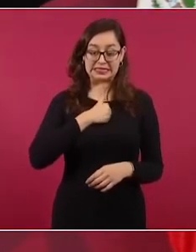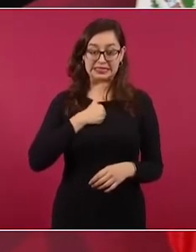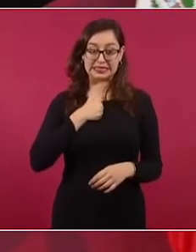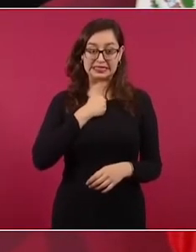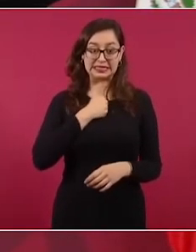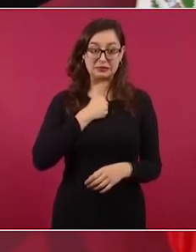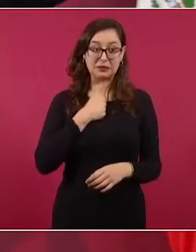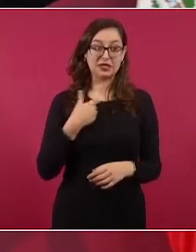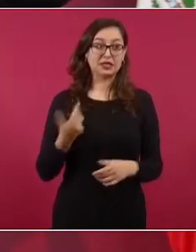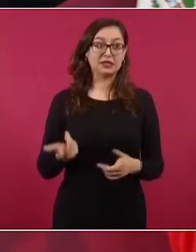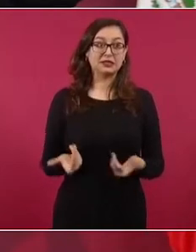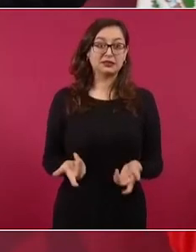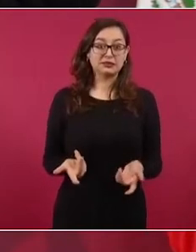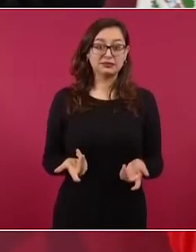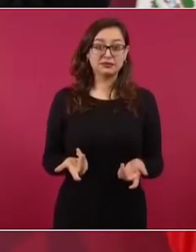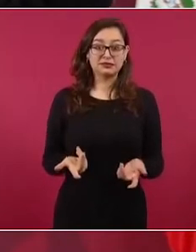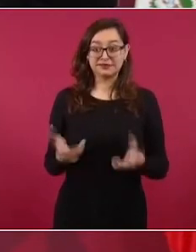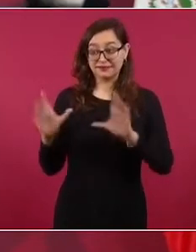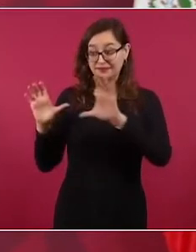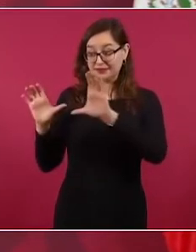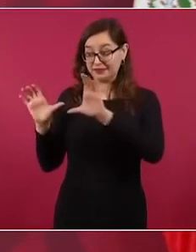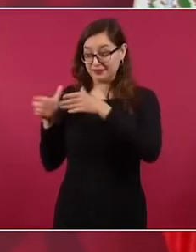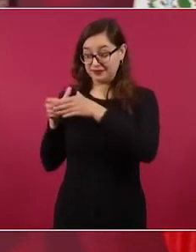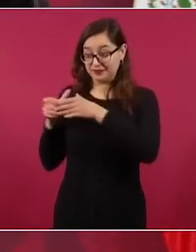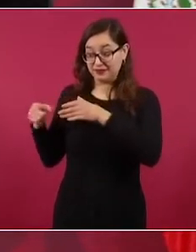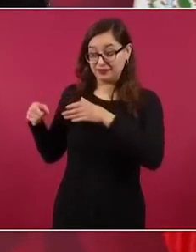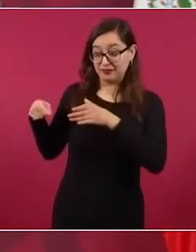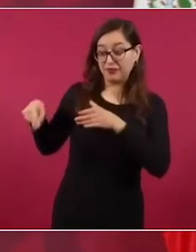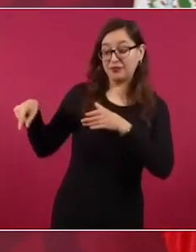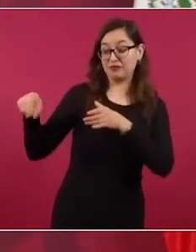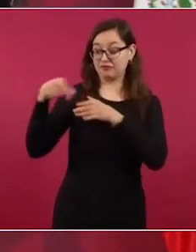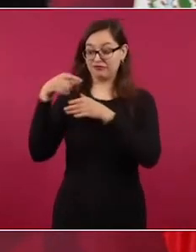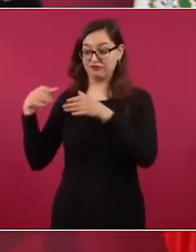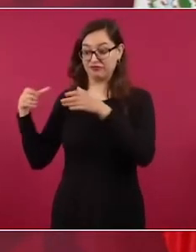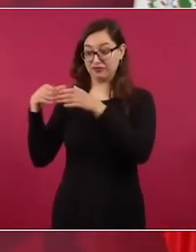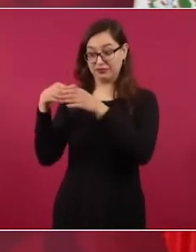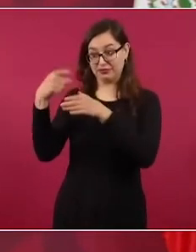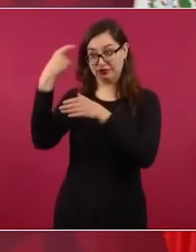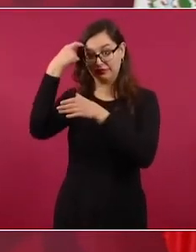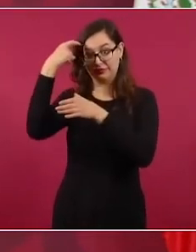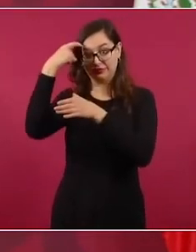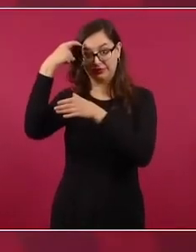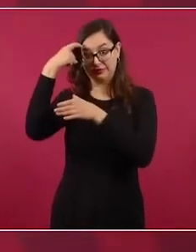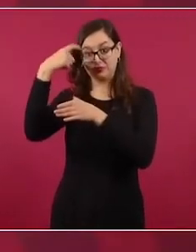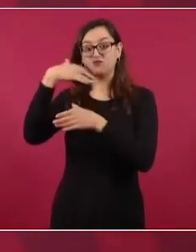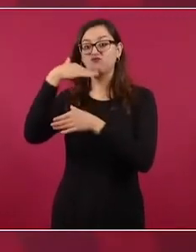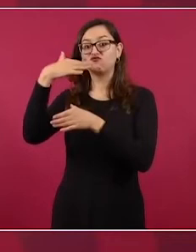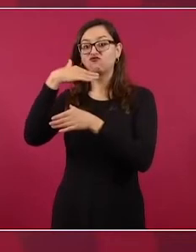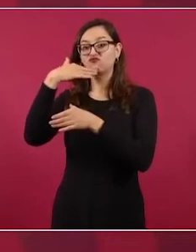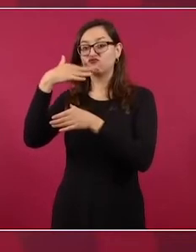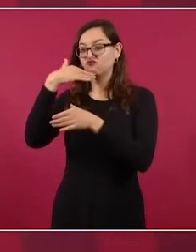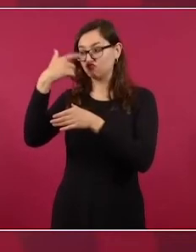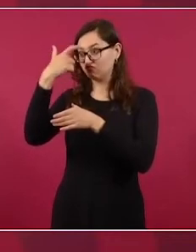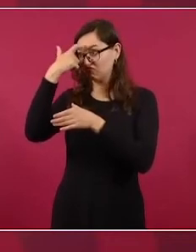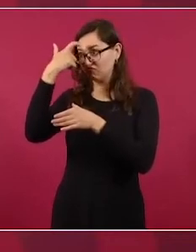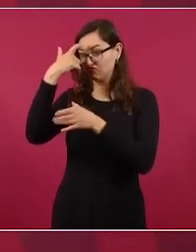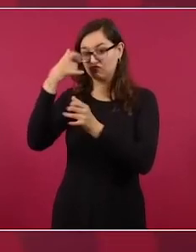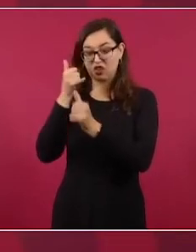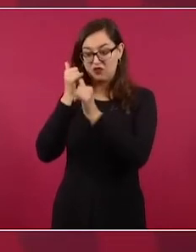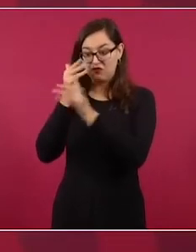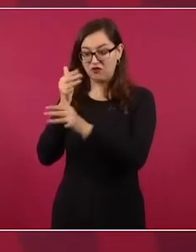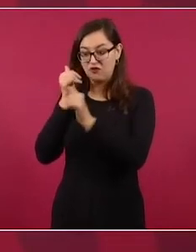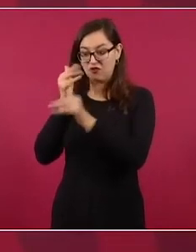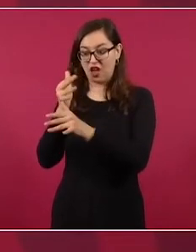es esta agrupación o esta élite fraudulenta de